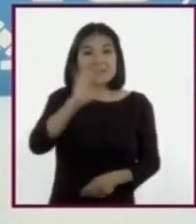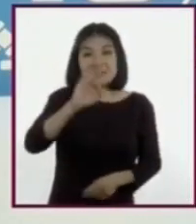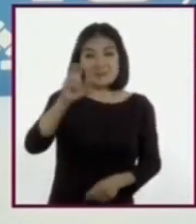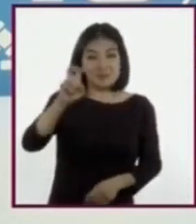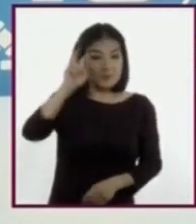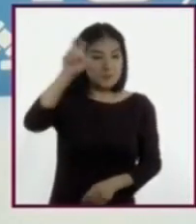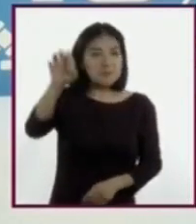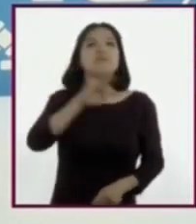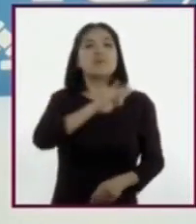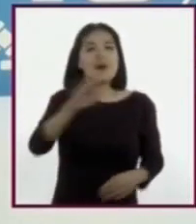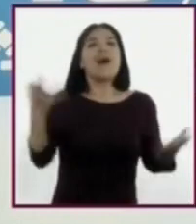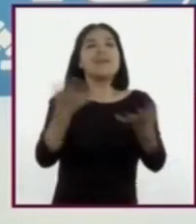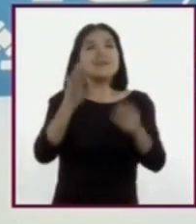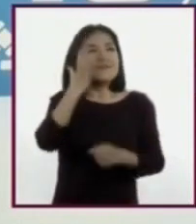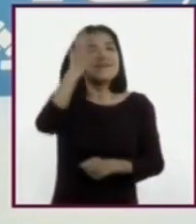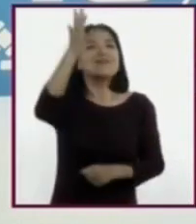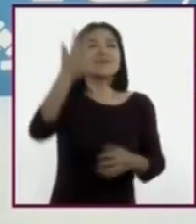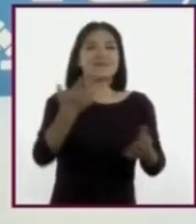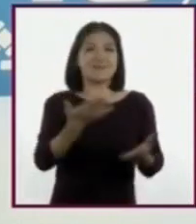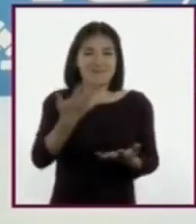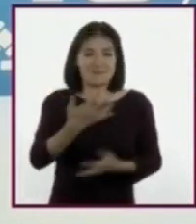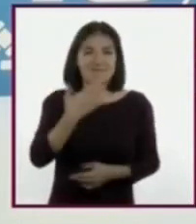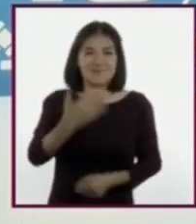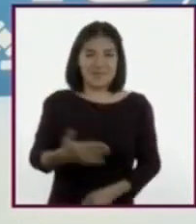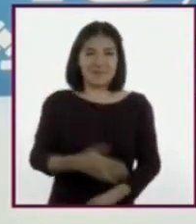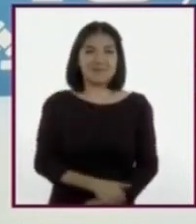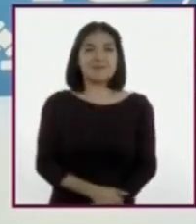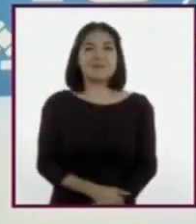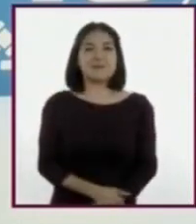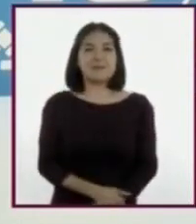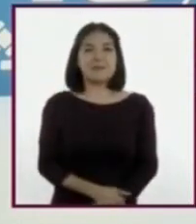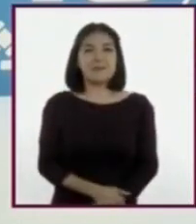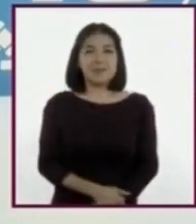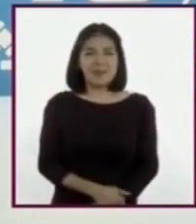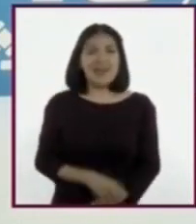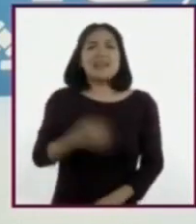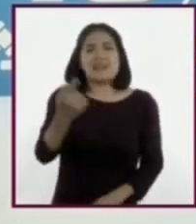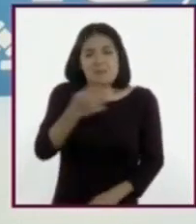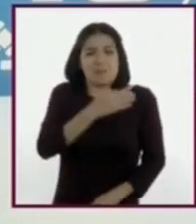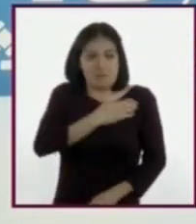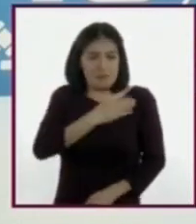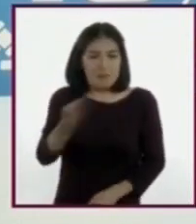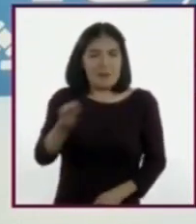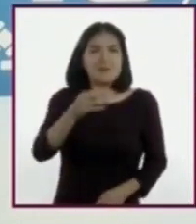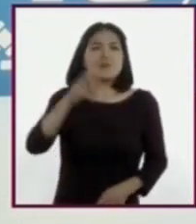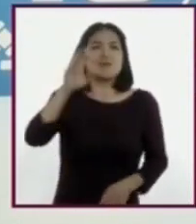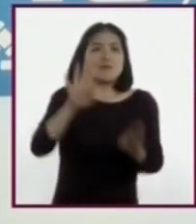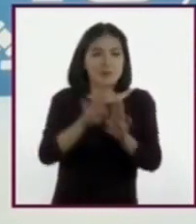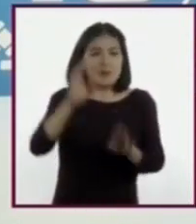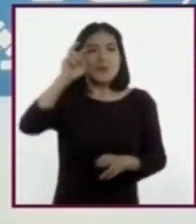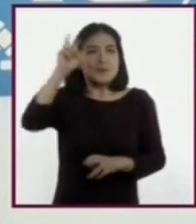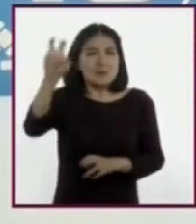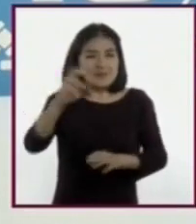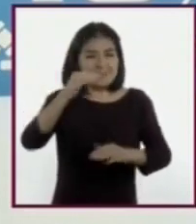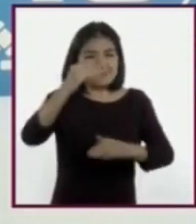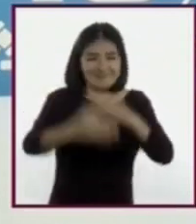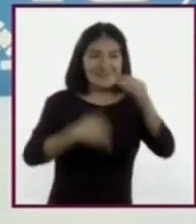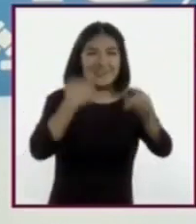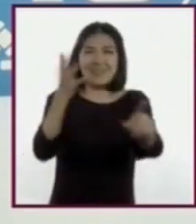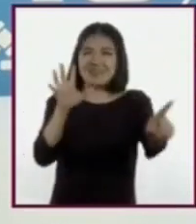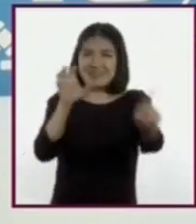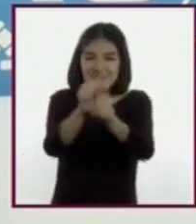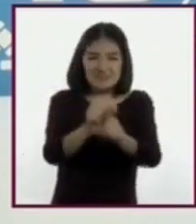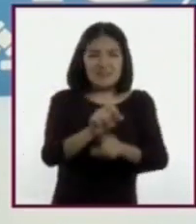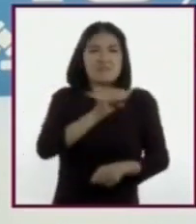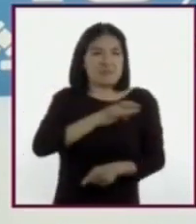puede haber esperanza. Qué bien que haya sueños por perseguir, miedos por vencer y confianza